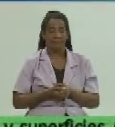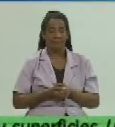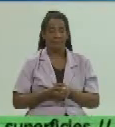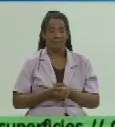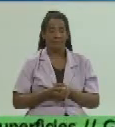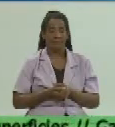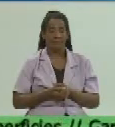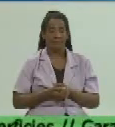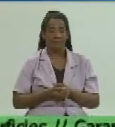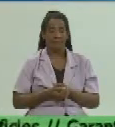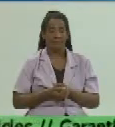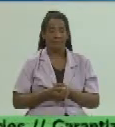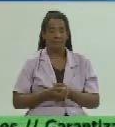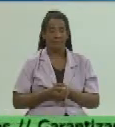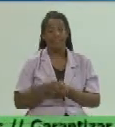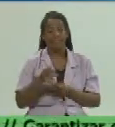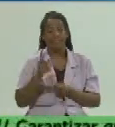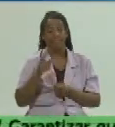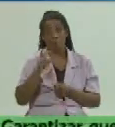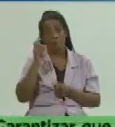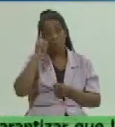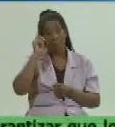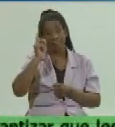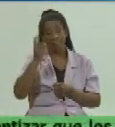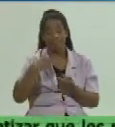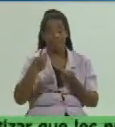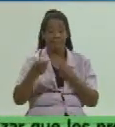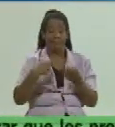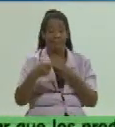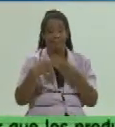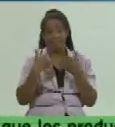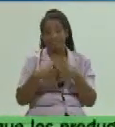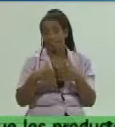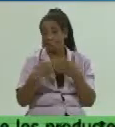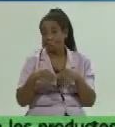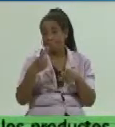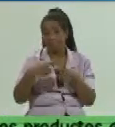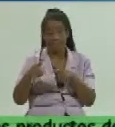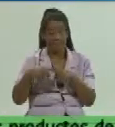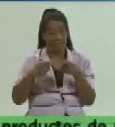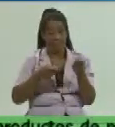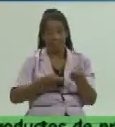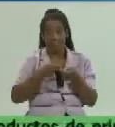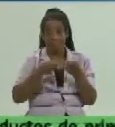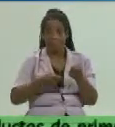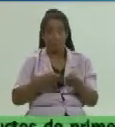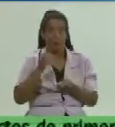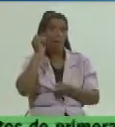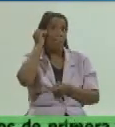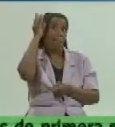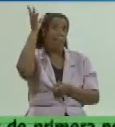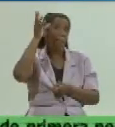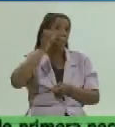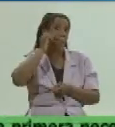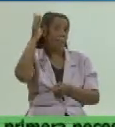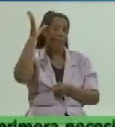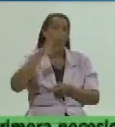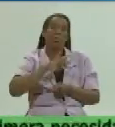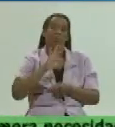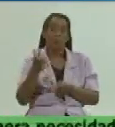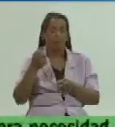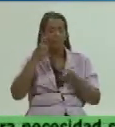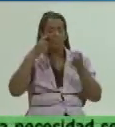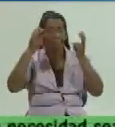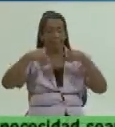pero esta nueva política de comercialización de productos incluyendo los agropecuarios no es improvisada obedece a toda una investigación un